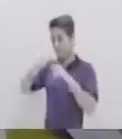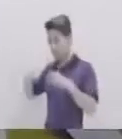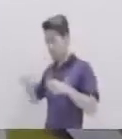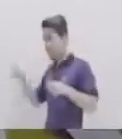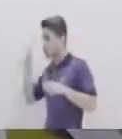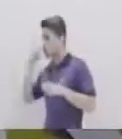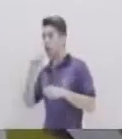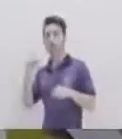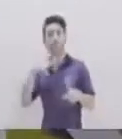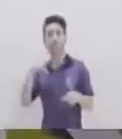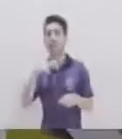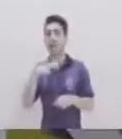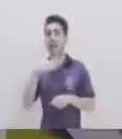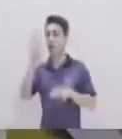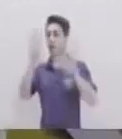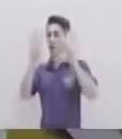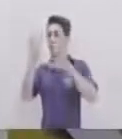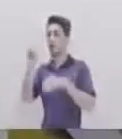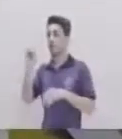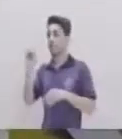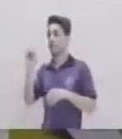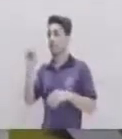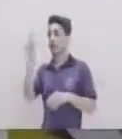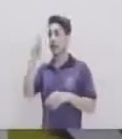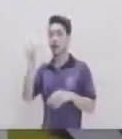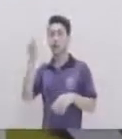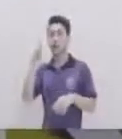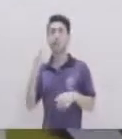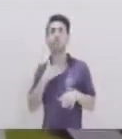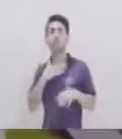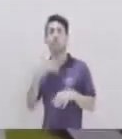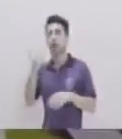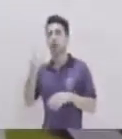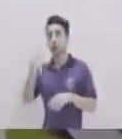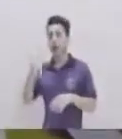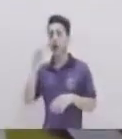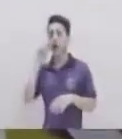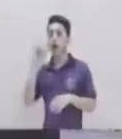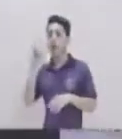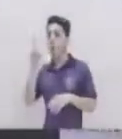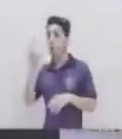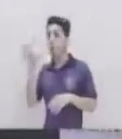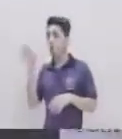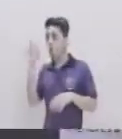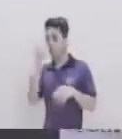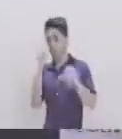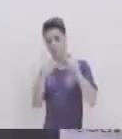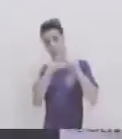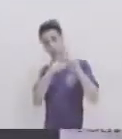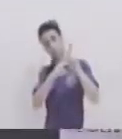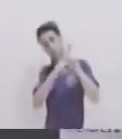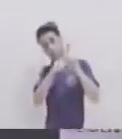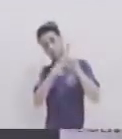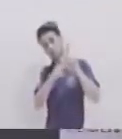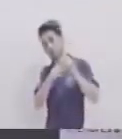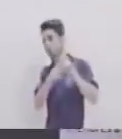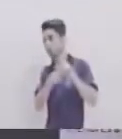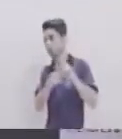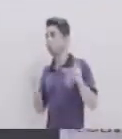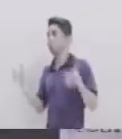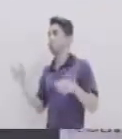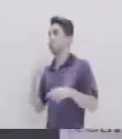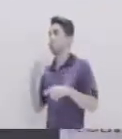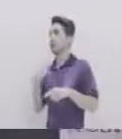A 90 grados O sea La medida de los ángulos Entonces De esos vamos a tener De dos tipos Triángulos Acutángulos Y